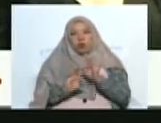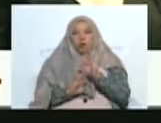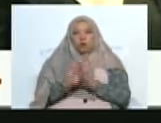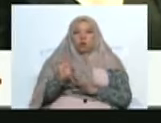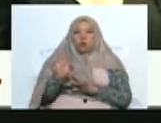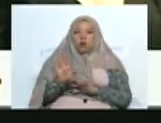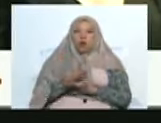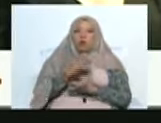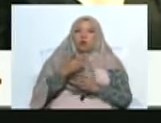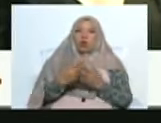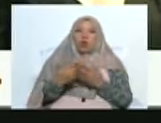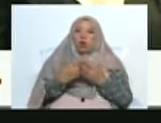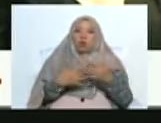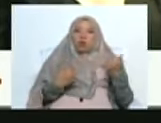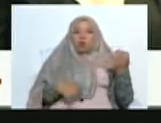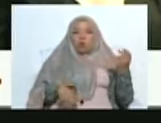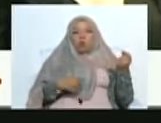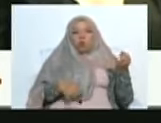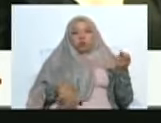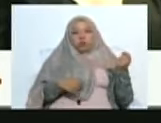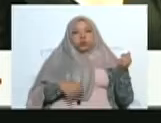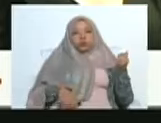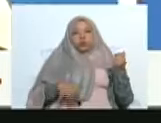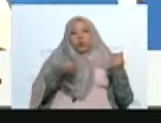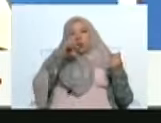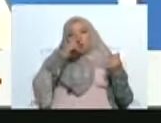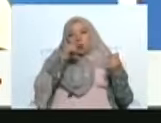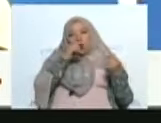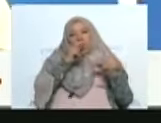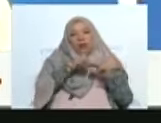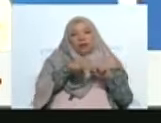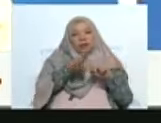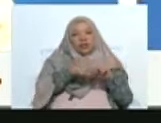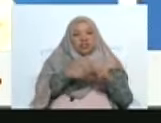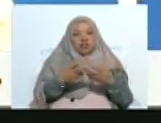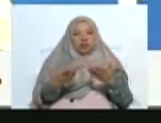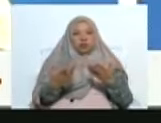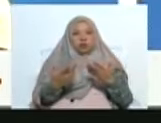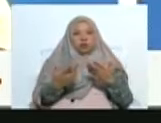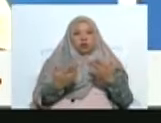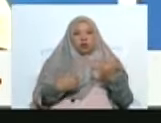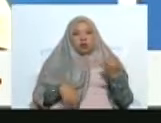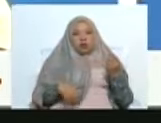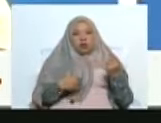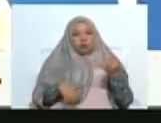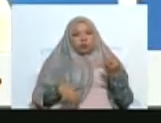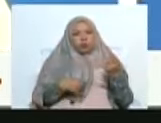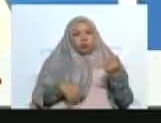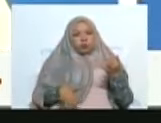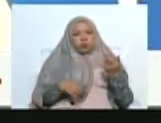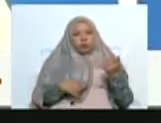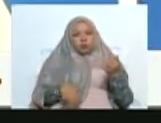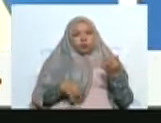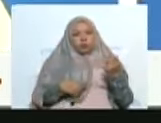los primeros instrumentos que nuestros niños agarran en sus manos, lo construyen estos